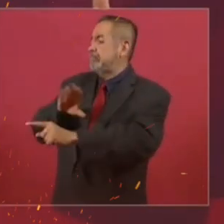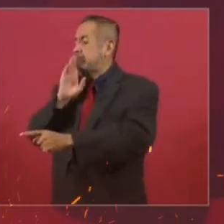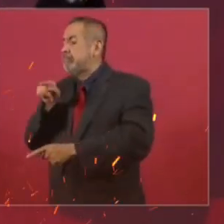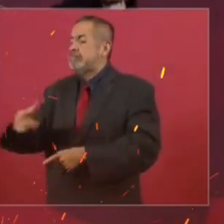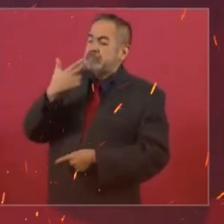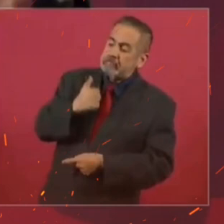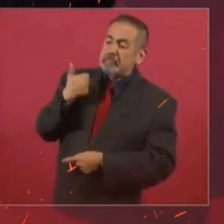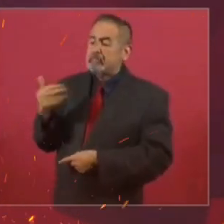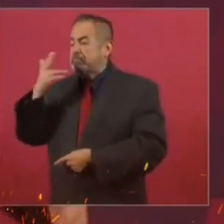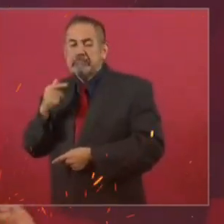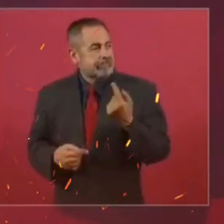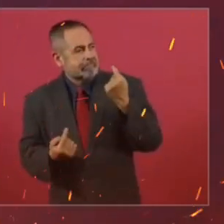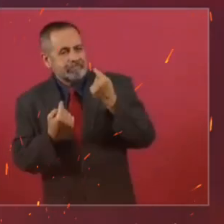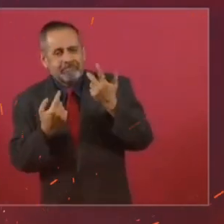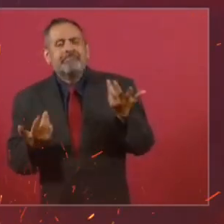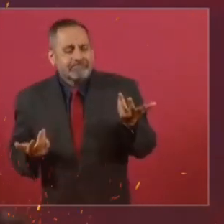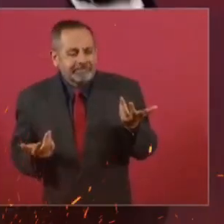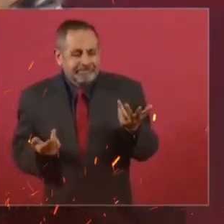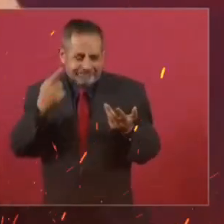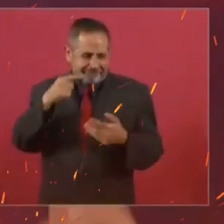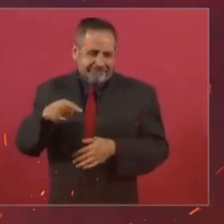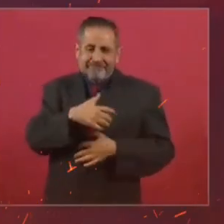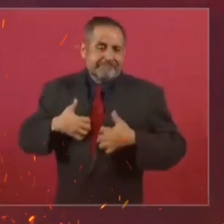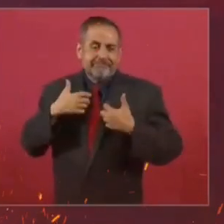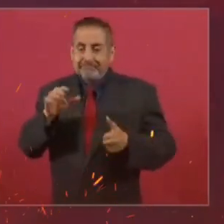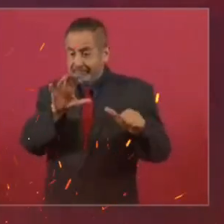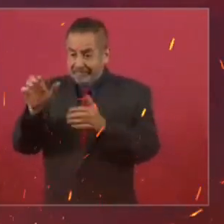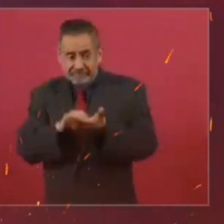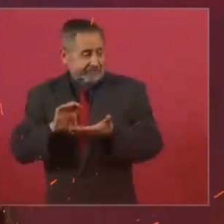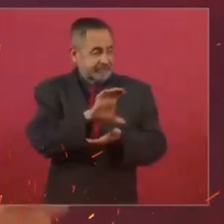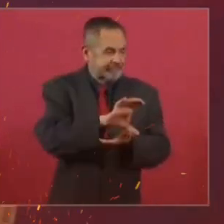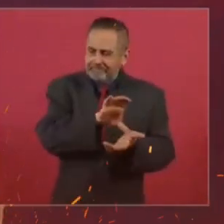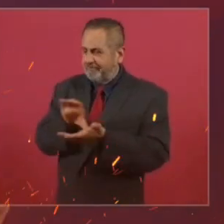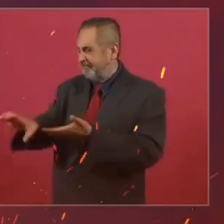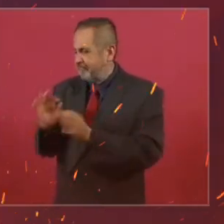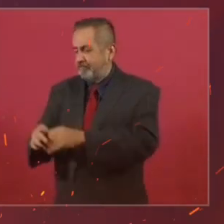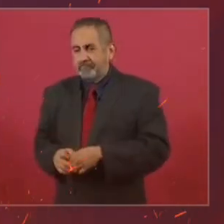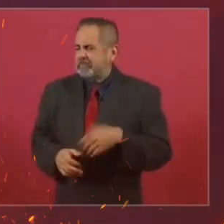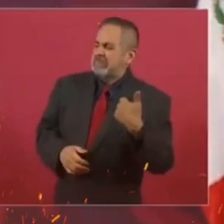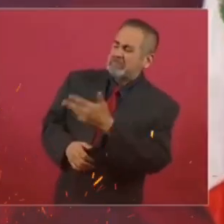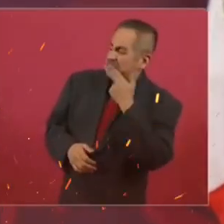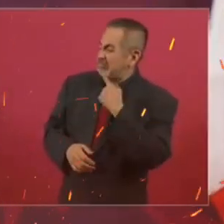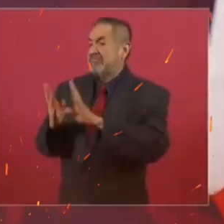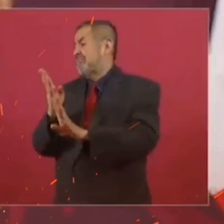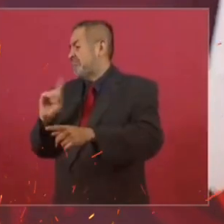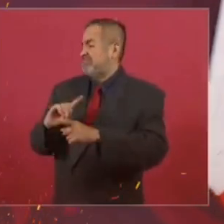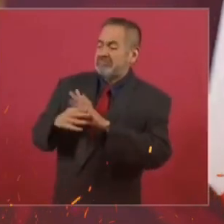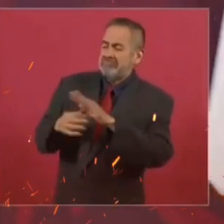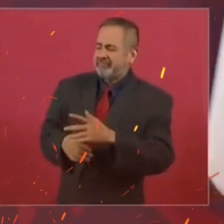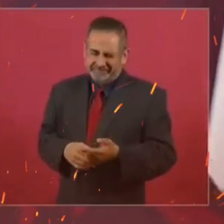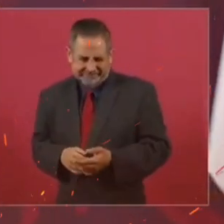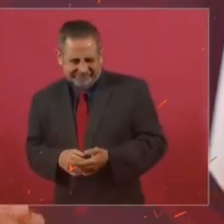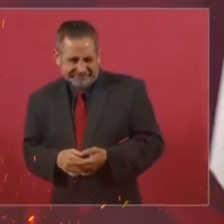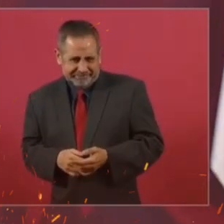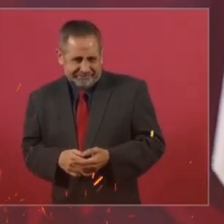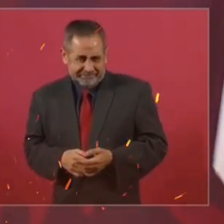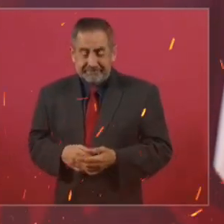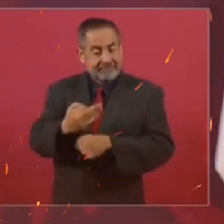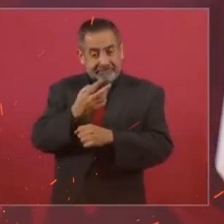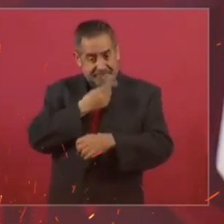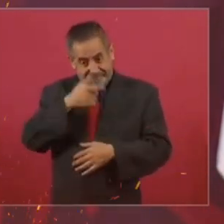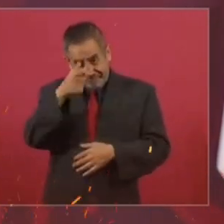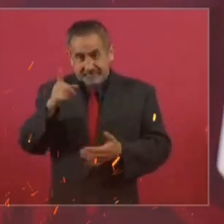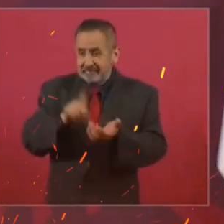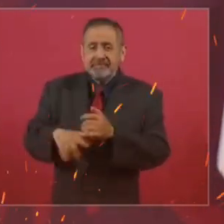el Banco del Bienestar no servía, de que tenían que hacer muchas colas. Y ahora me estoy enterando de que había